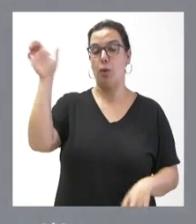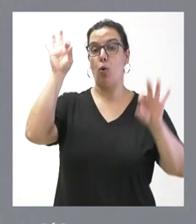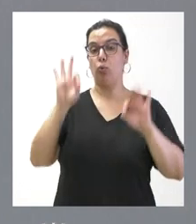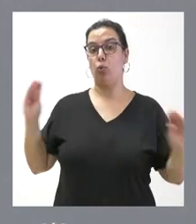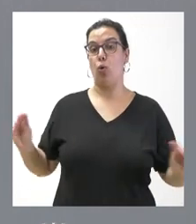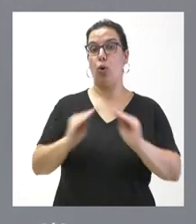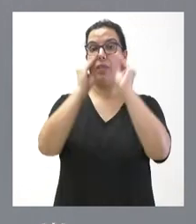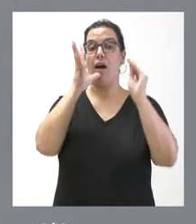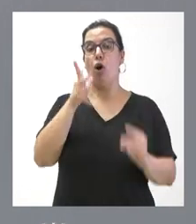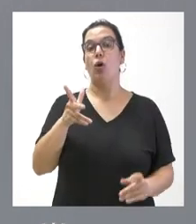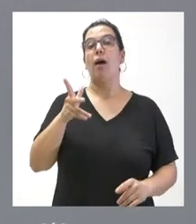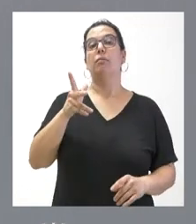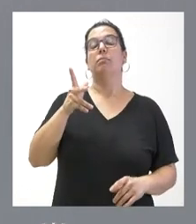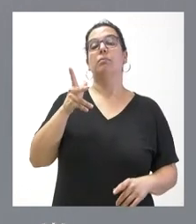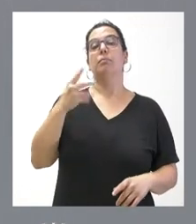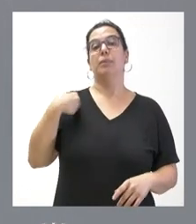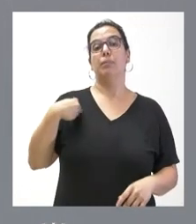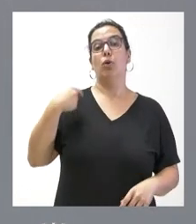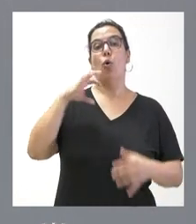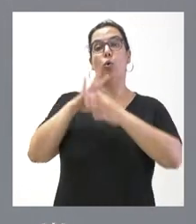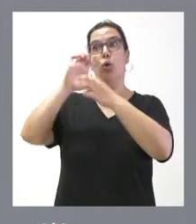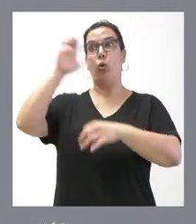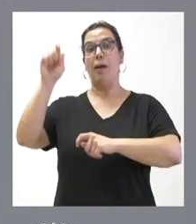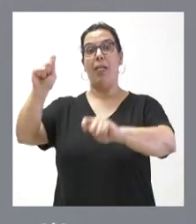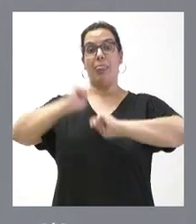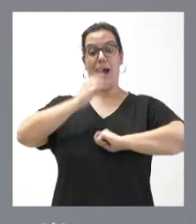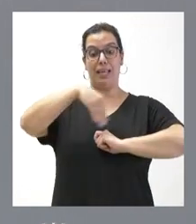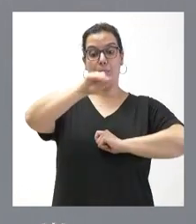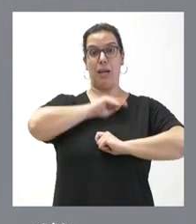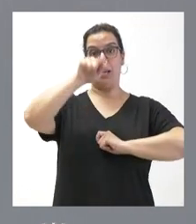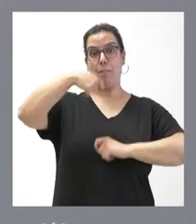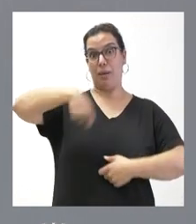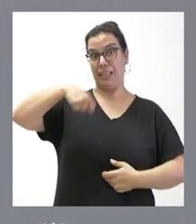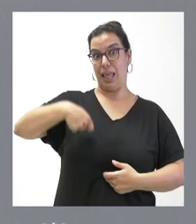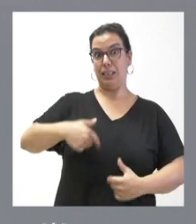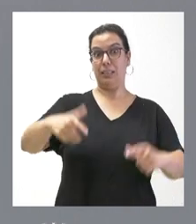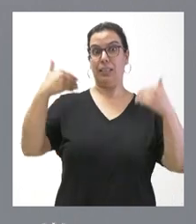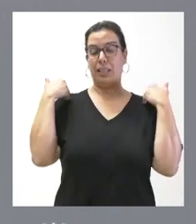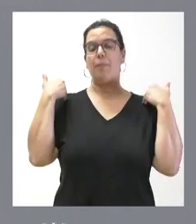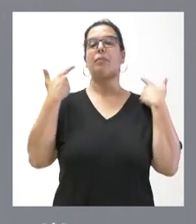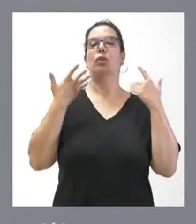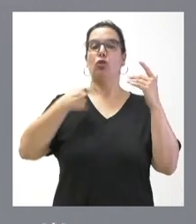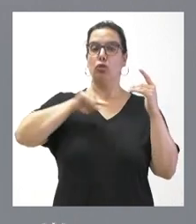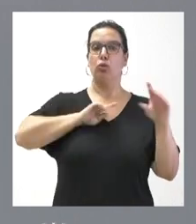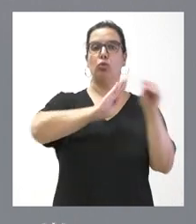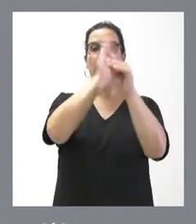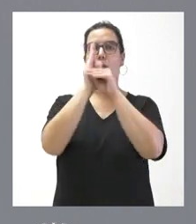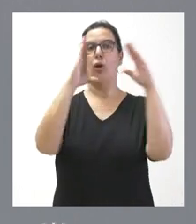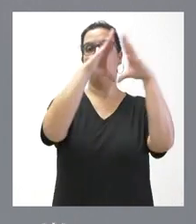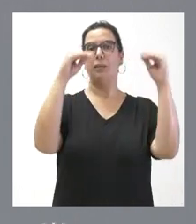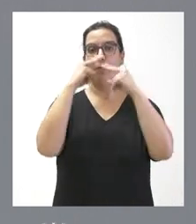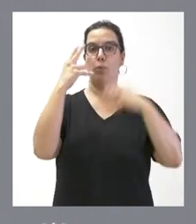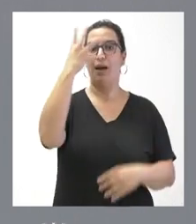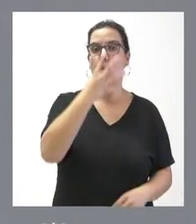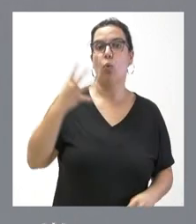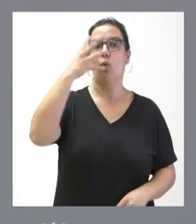con la presidencia española de la Unión Europea, lo que hacemos es otorgar subvenciones a las cuatro universidades públicas de Castilla y León en